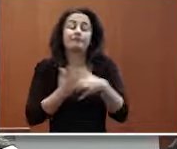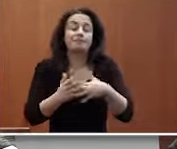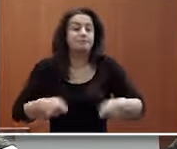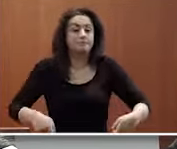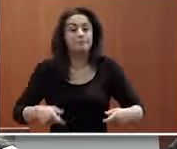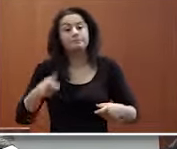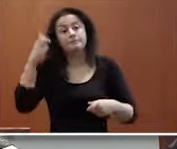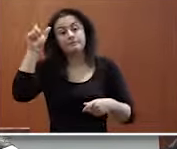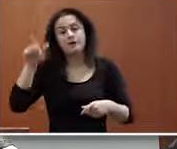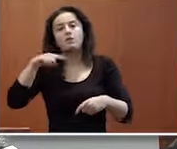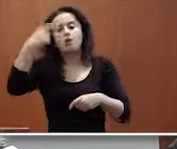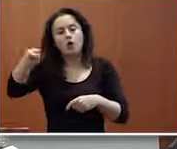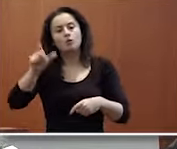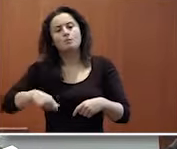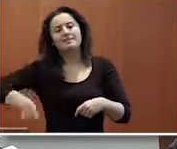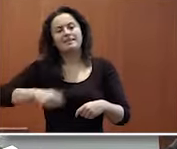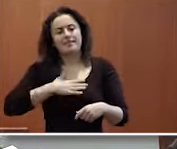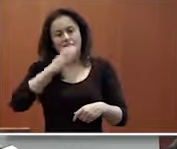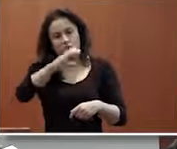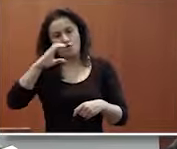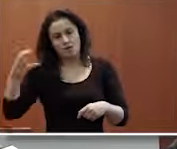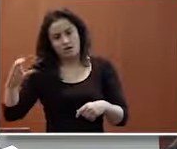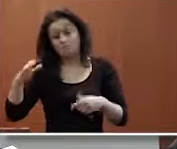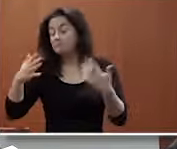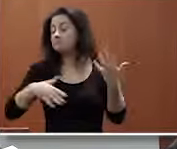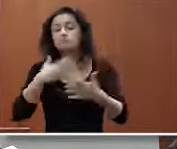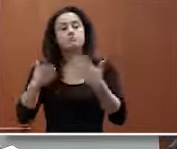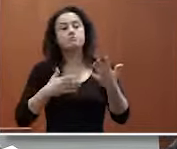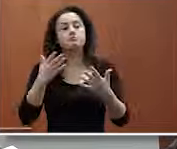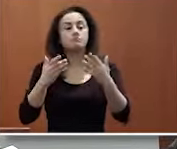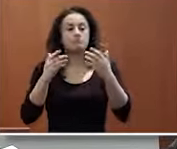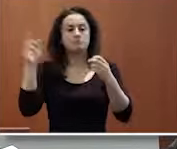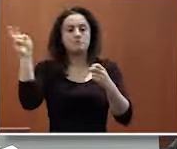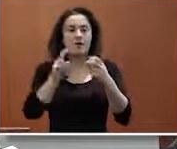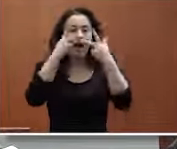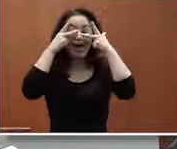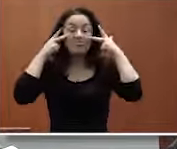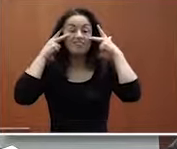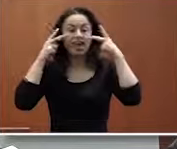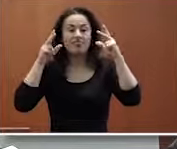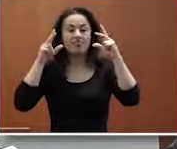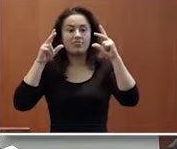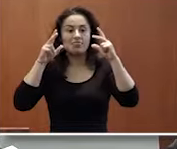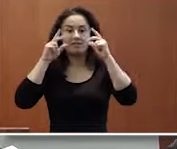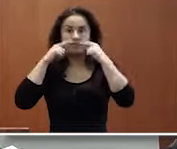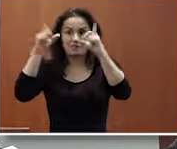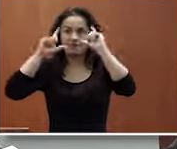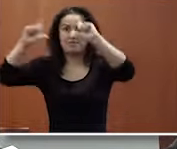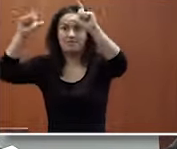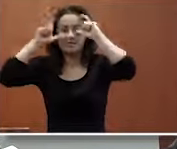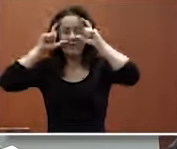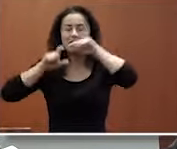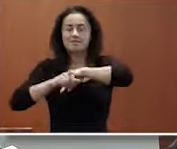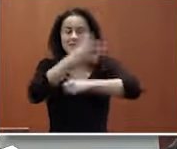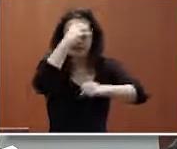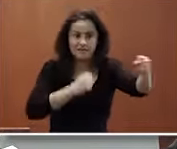Marcos de Quito es presidente de Coca-Cola un día viviendo con un antifaz y por lo tanto no viendo y también